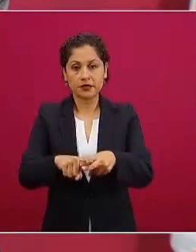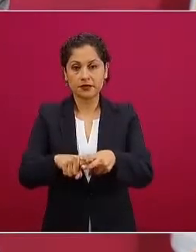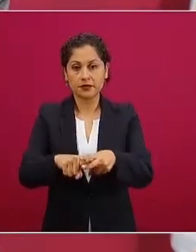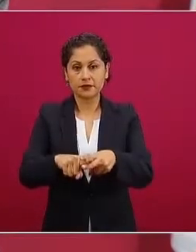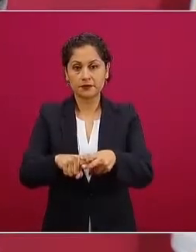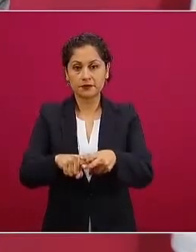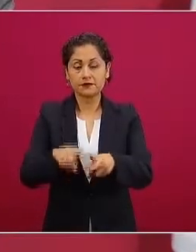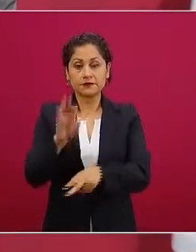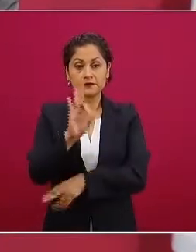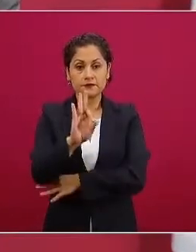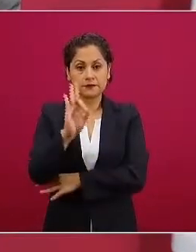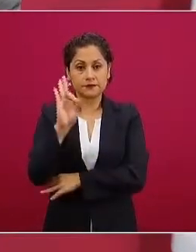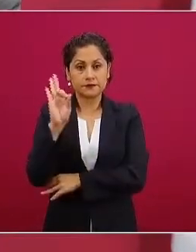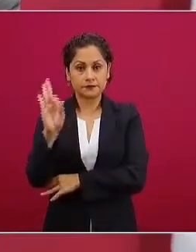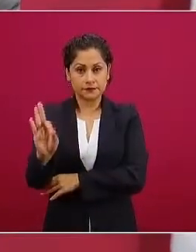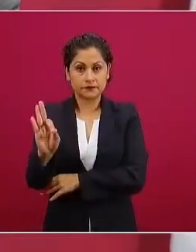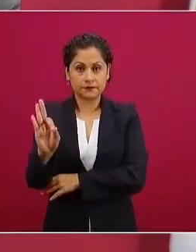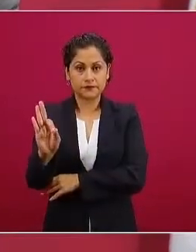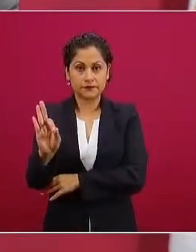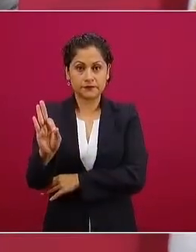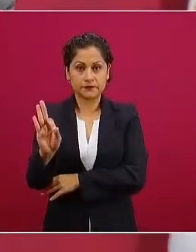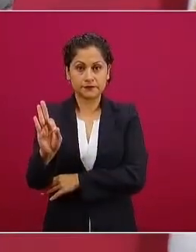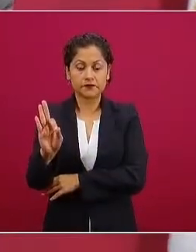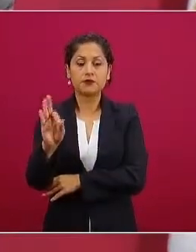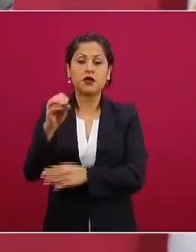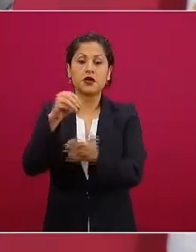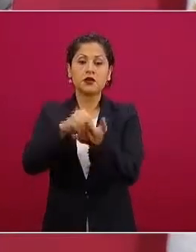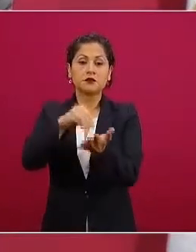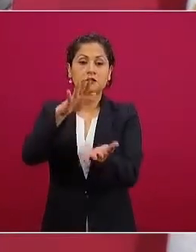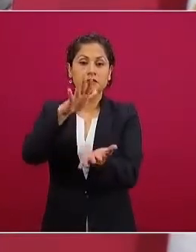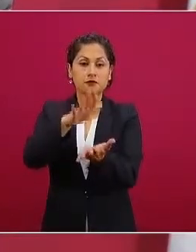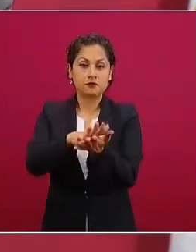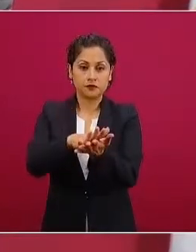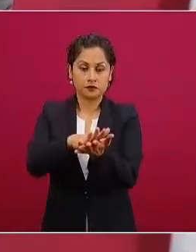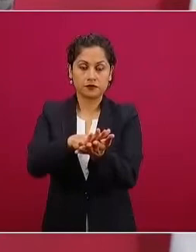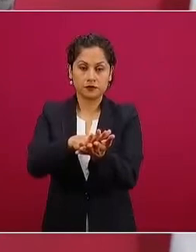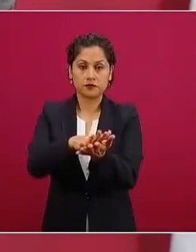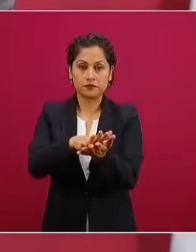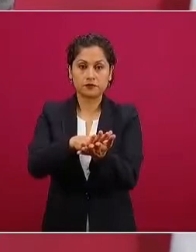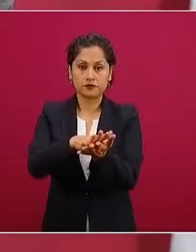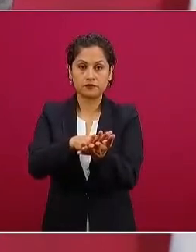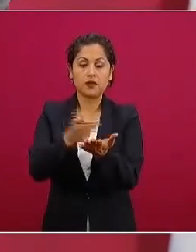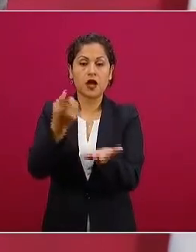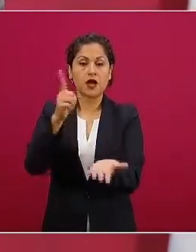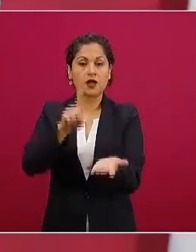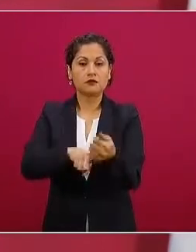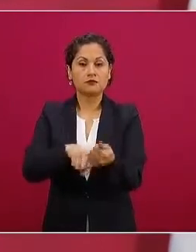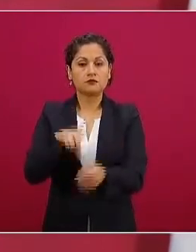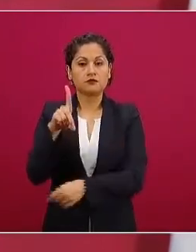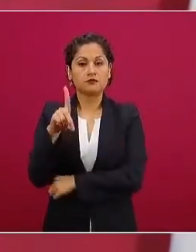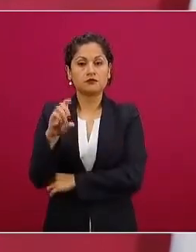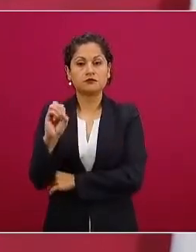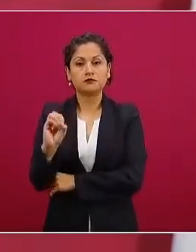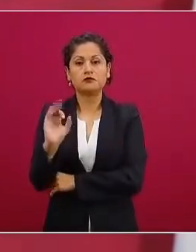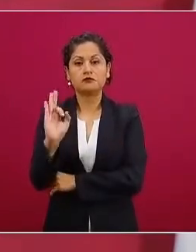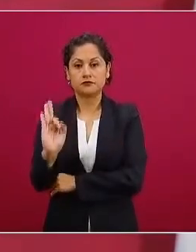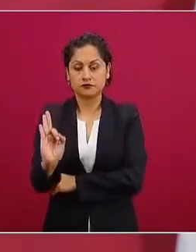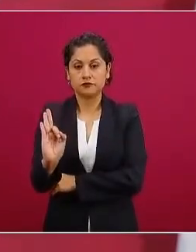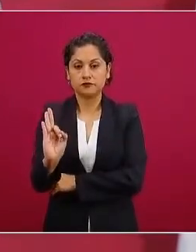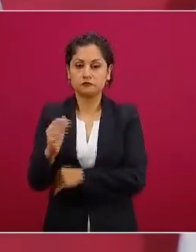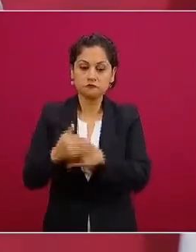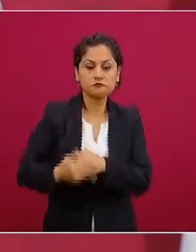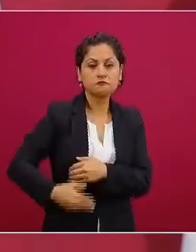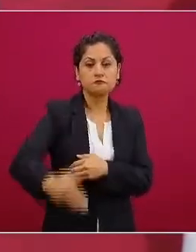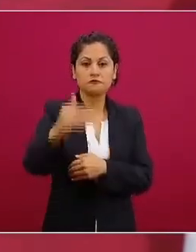el día de su publicación en el Diario Oficial de la Federación,